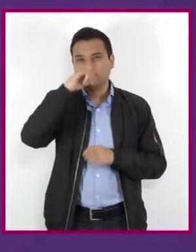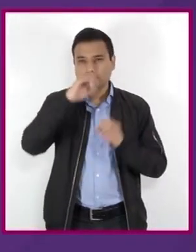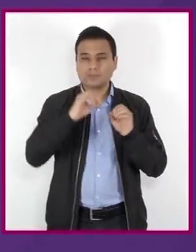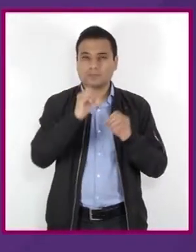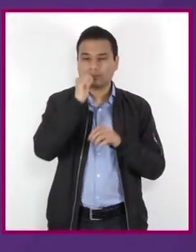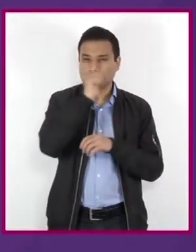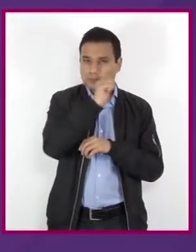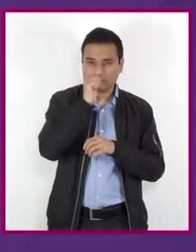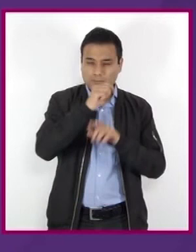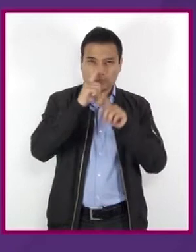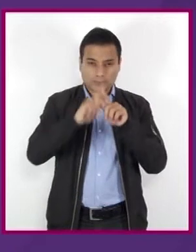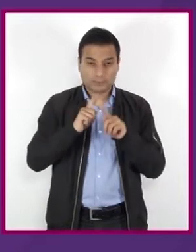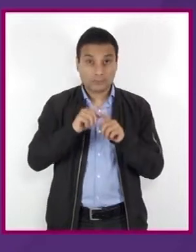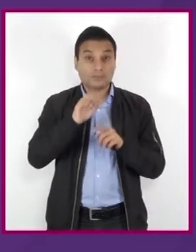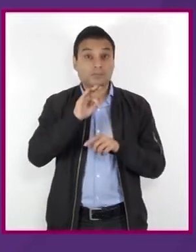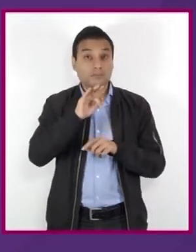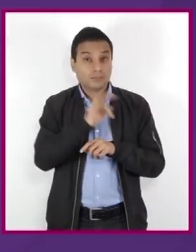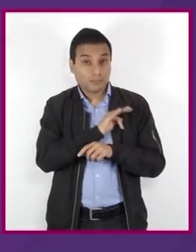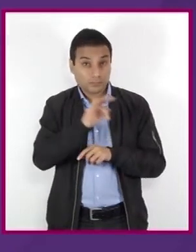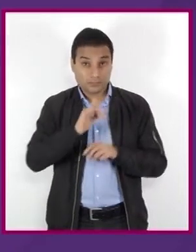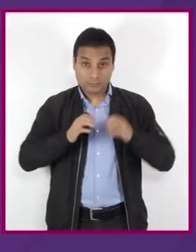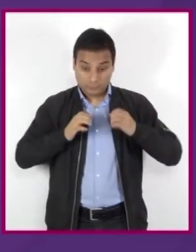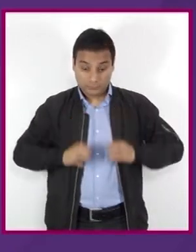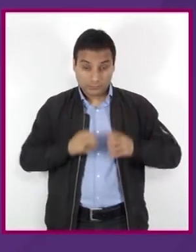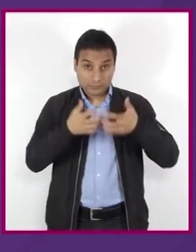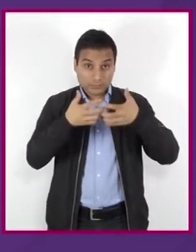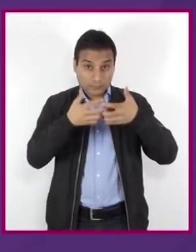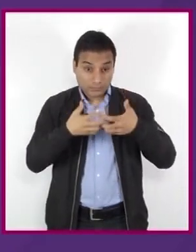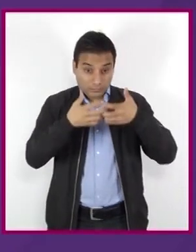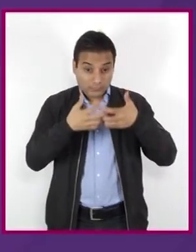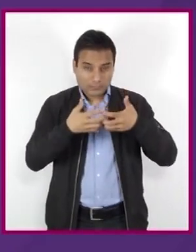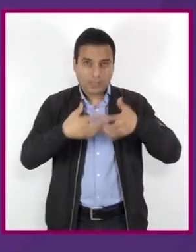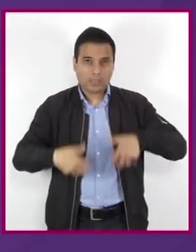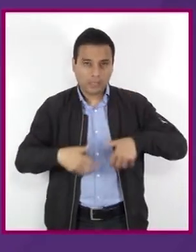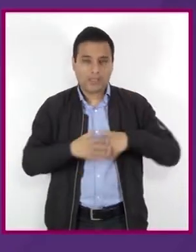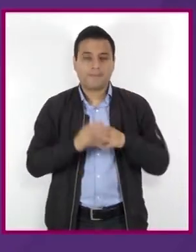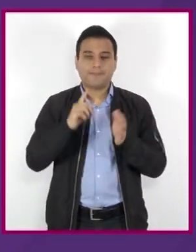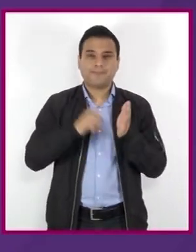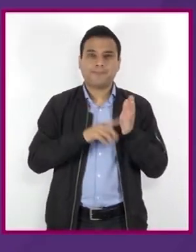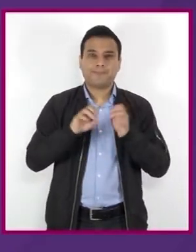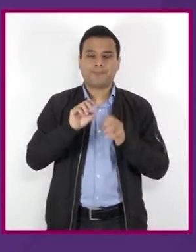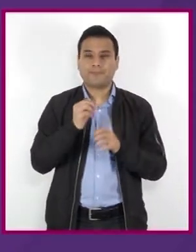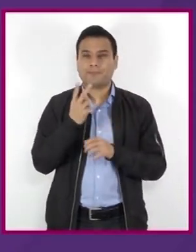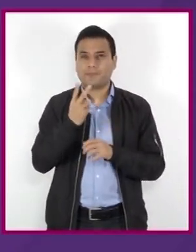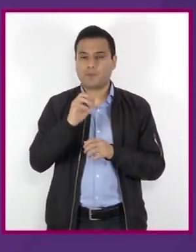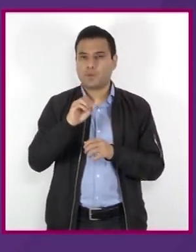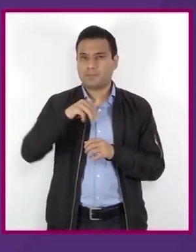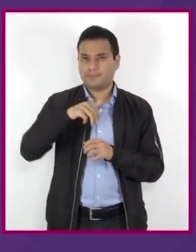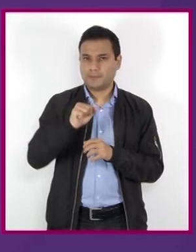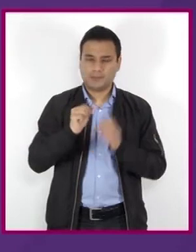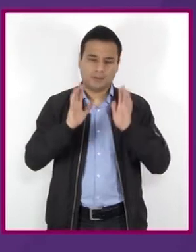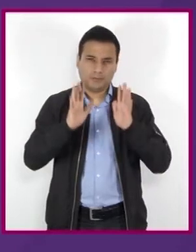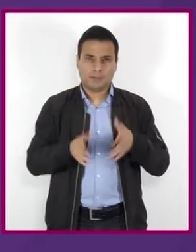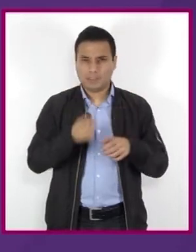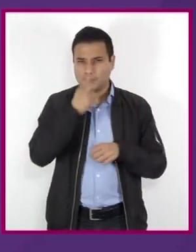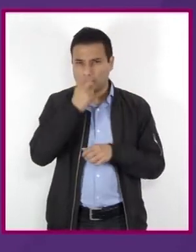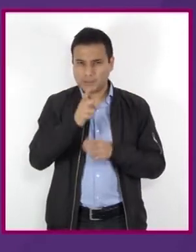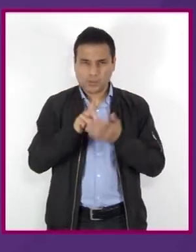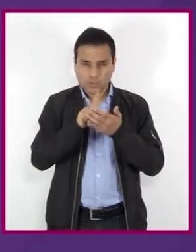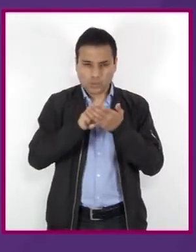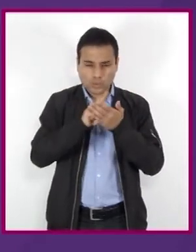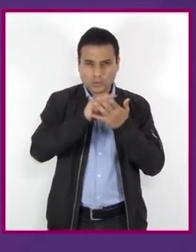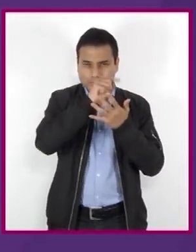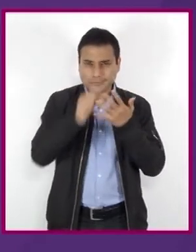pueda modificar una o varias de sus funciones. En 1982, la OMS intentó delimitar cuáles eran las